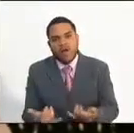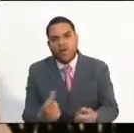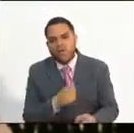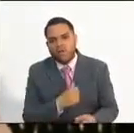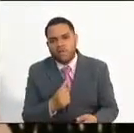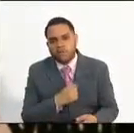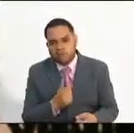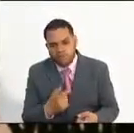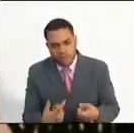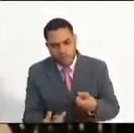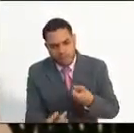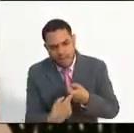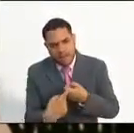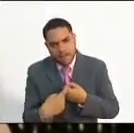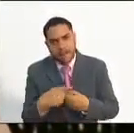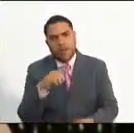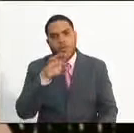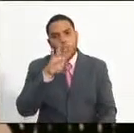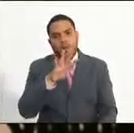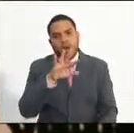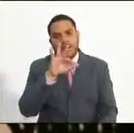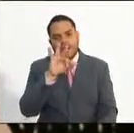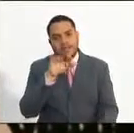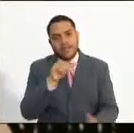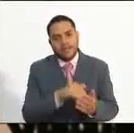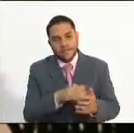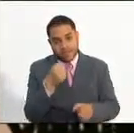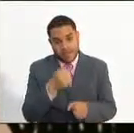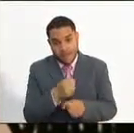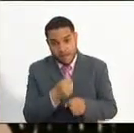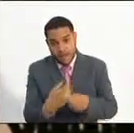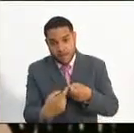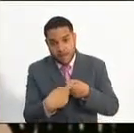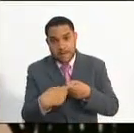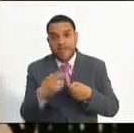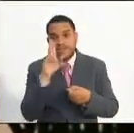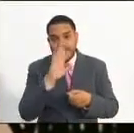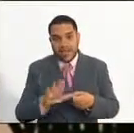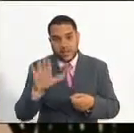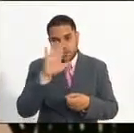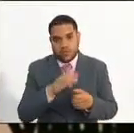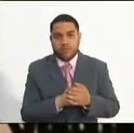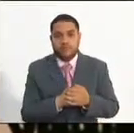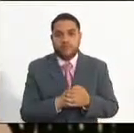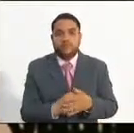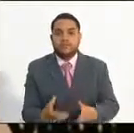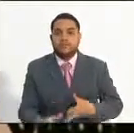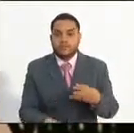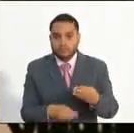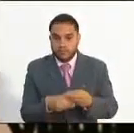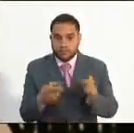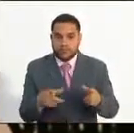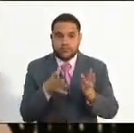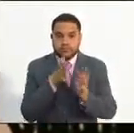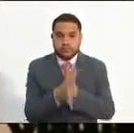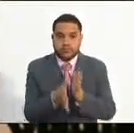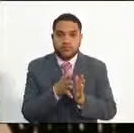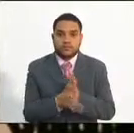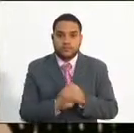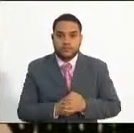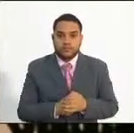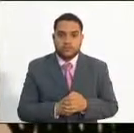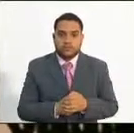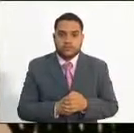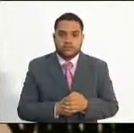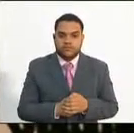con un reporte de alrededor de 43.000 empleos a nivel nacional. Nos encontramos ya, nos quedan